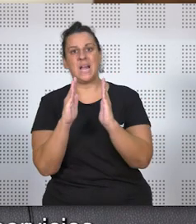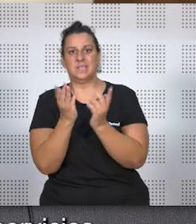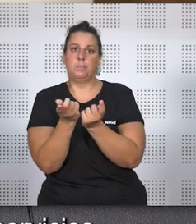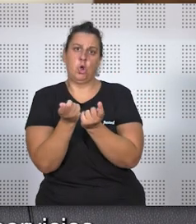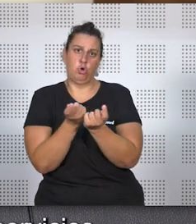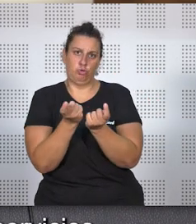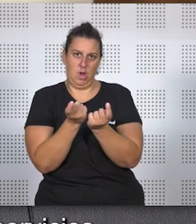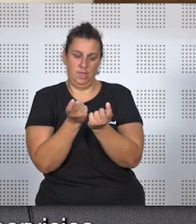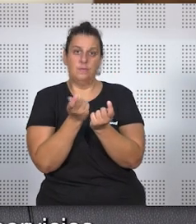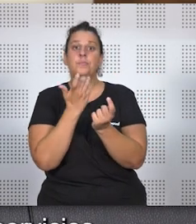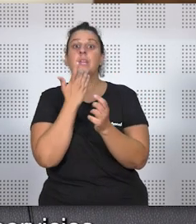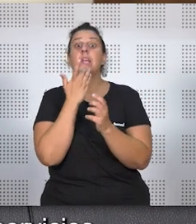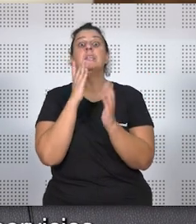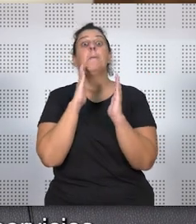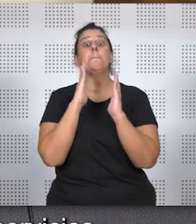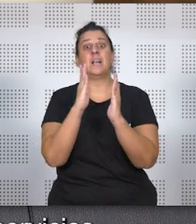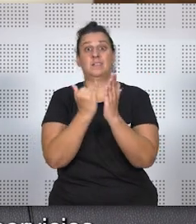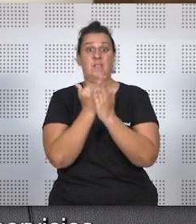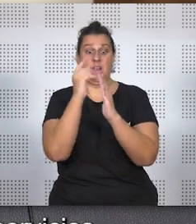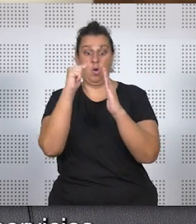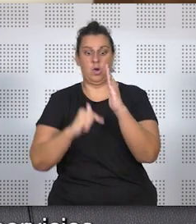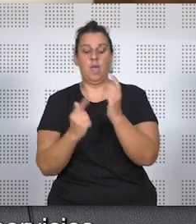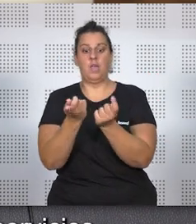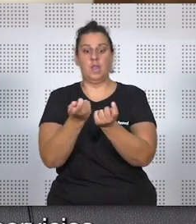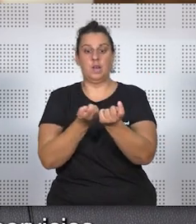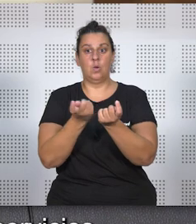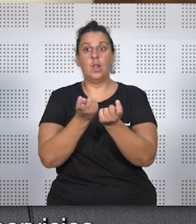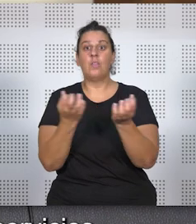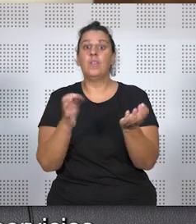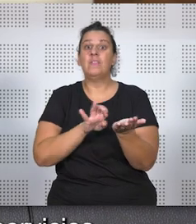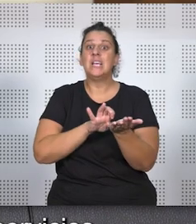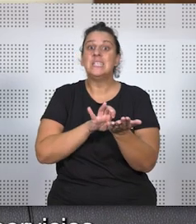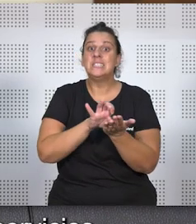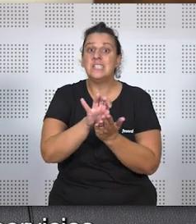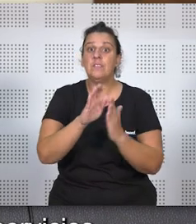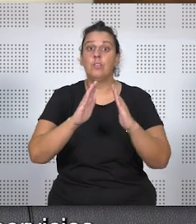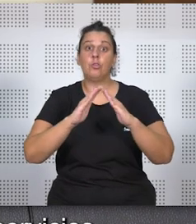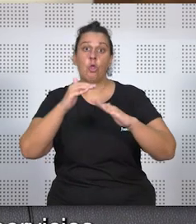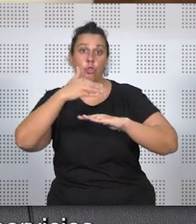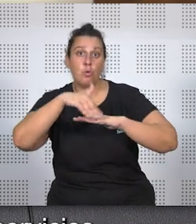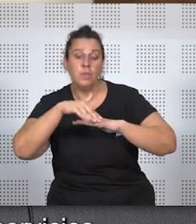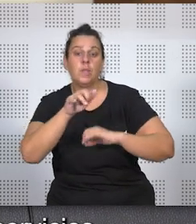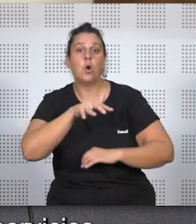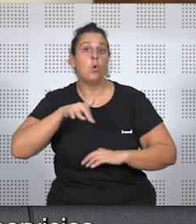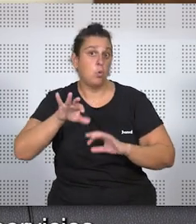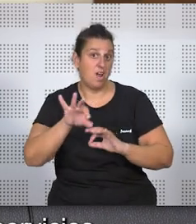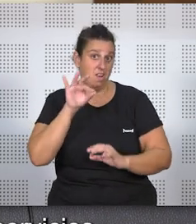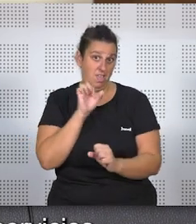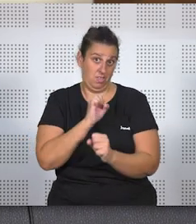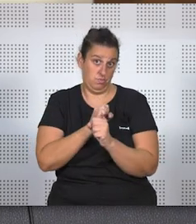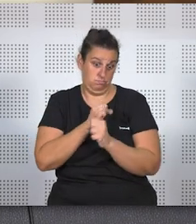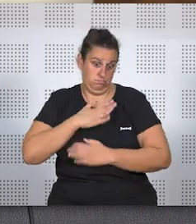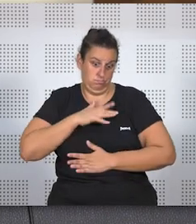Para que se dé ese carácter regular se requiere prestar los servicios en el domicilio o en el lugar elegido por la persona trabajadora